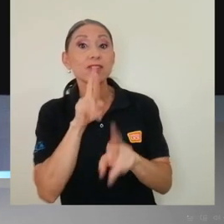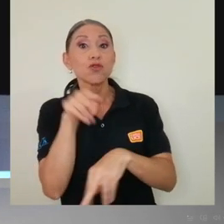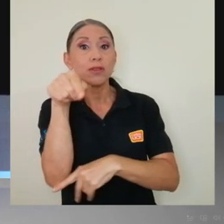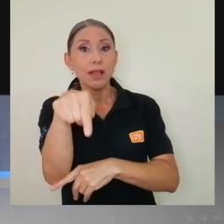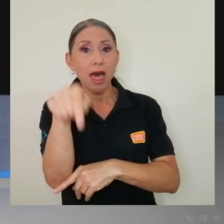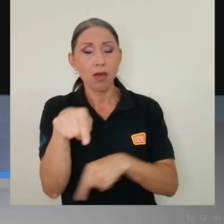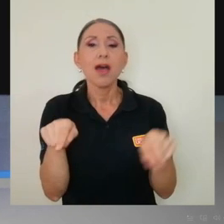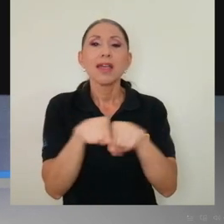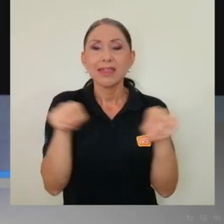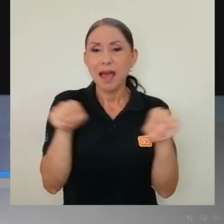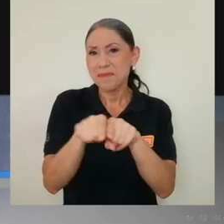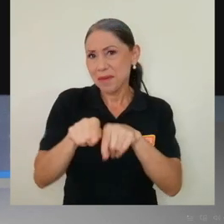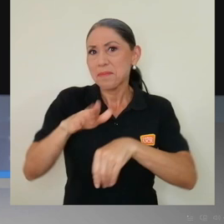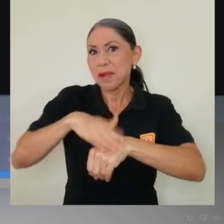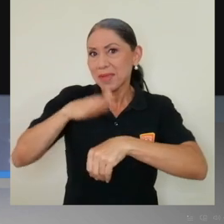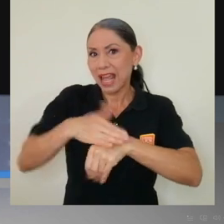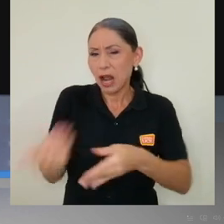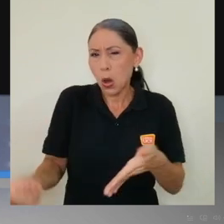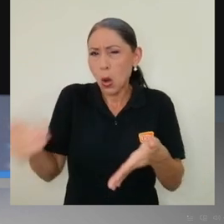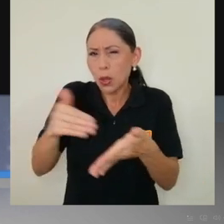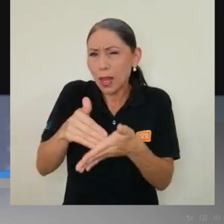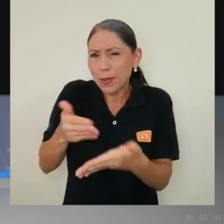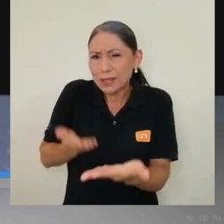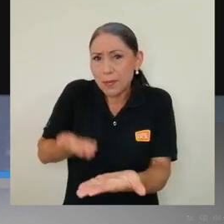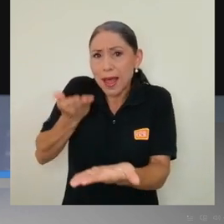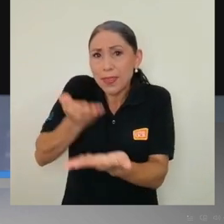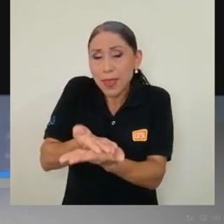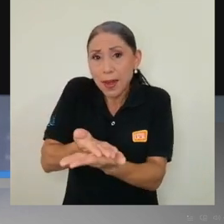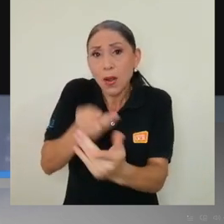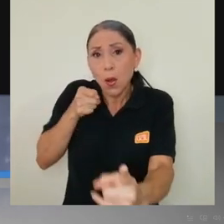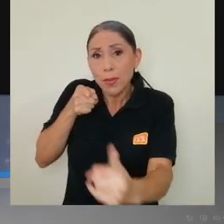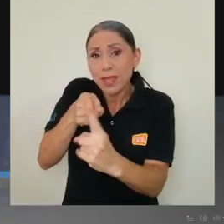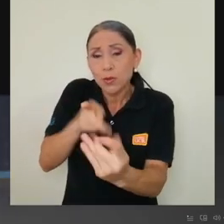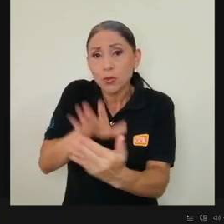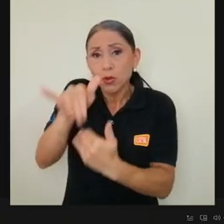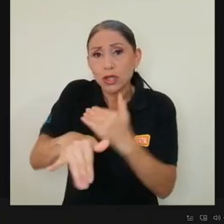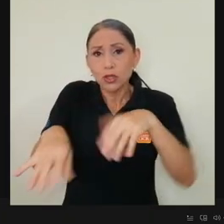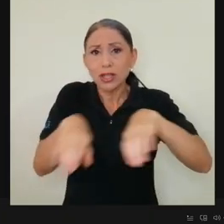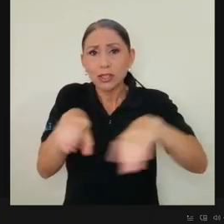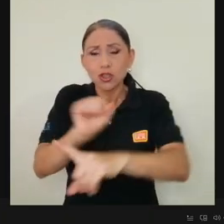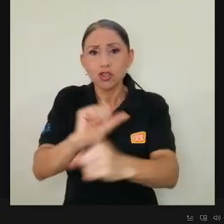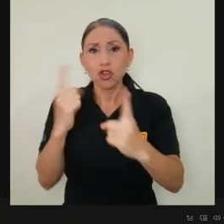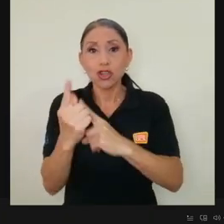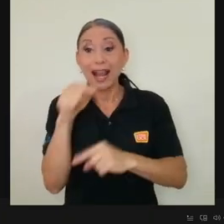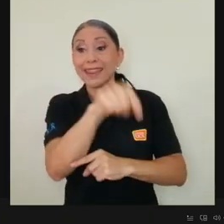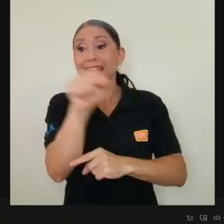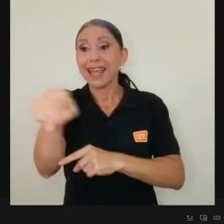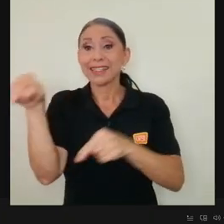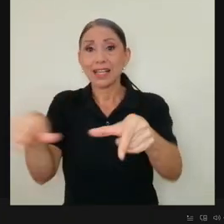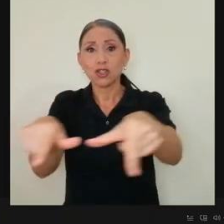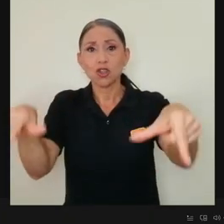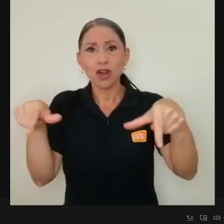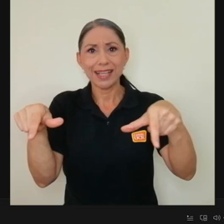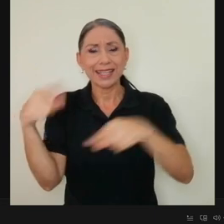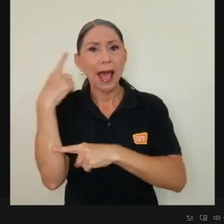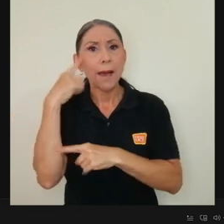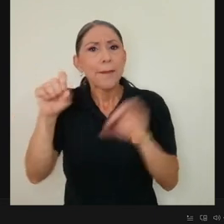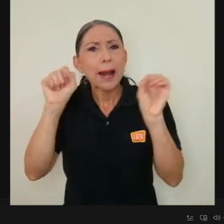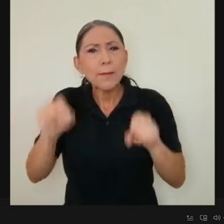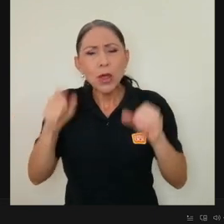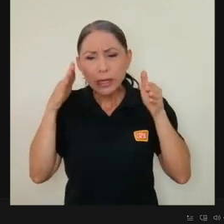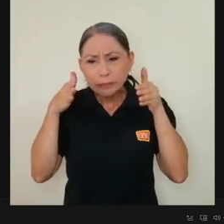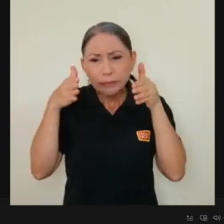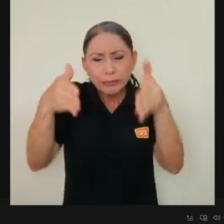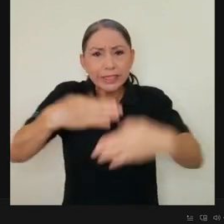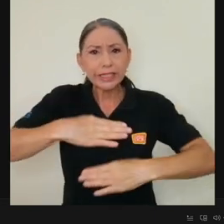este estudio también permitirán replantear los objetivos de algunos proyectos de acción social que se ejecutan en estas zonas, con el fin de inclinarse hacia